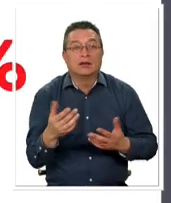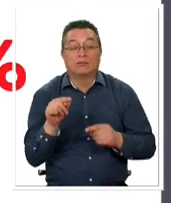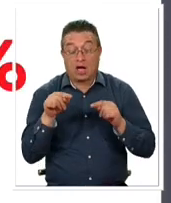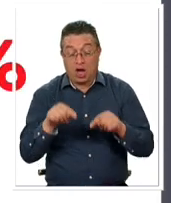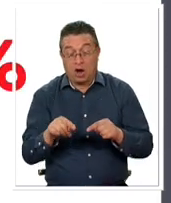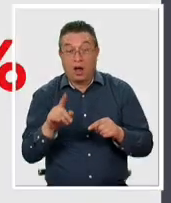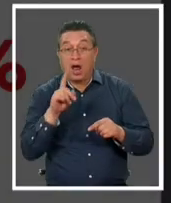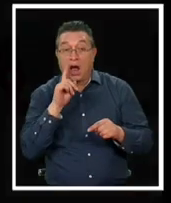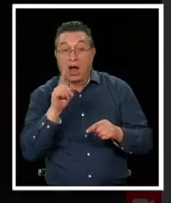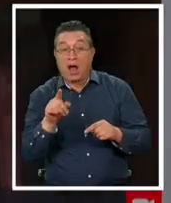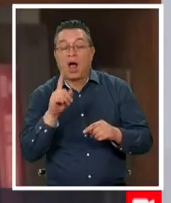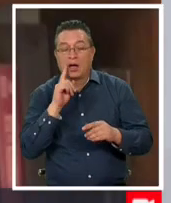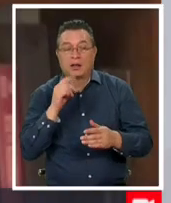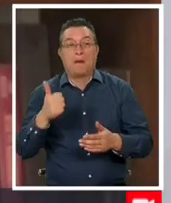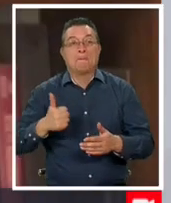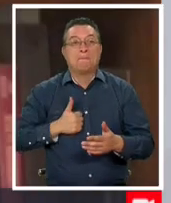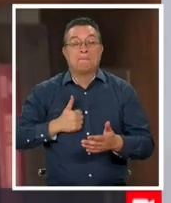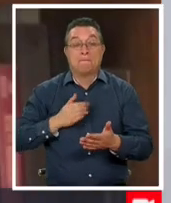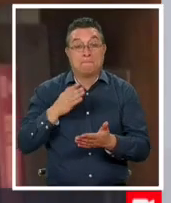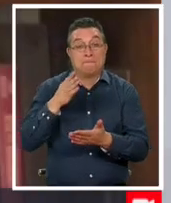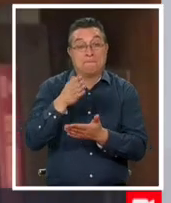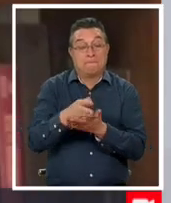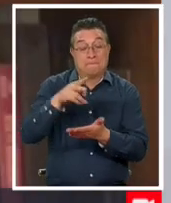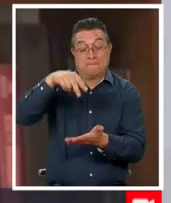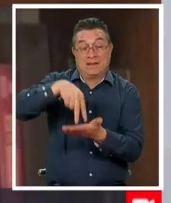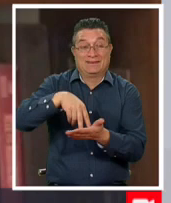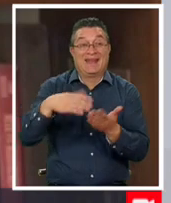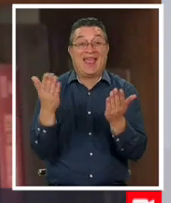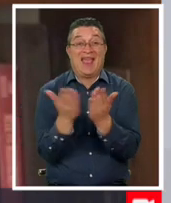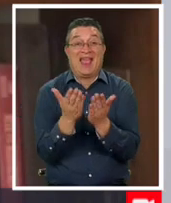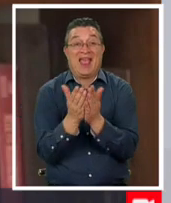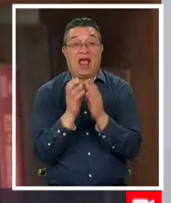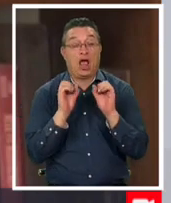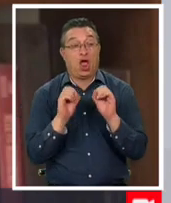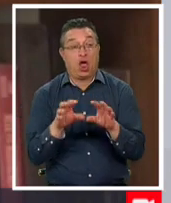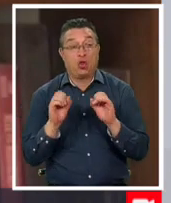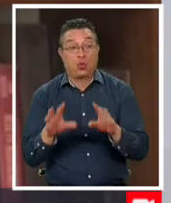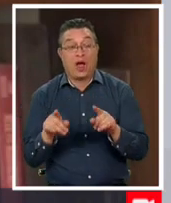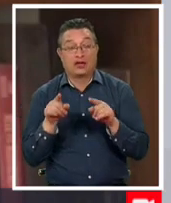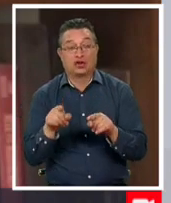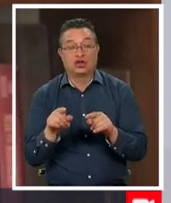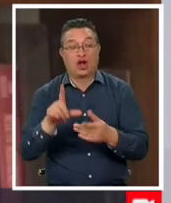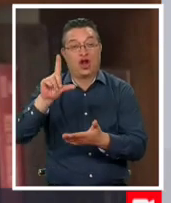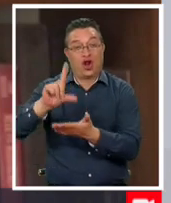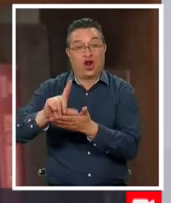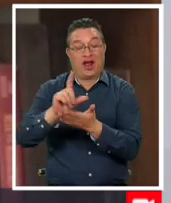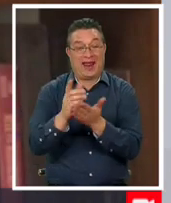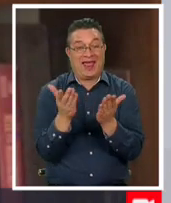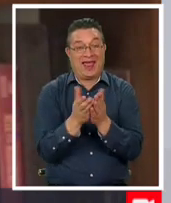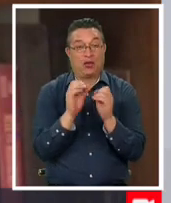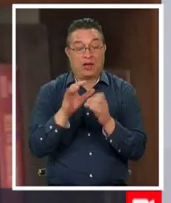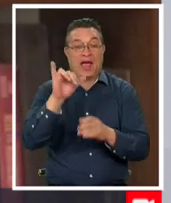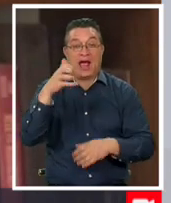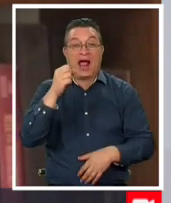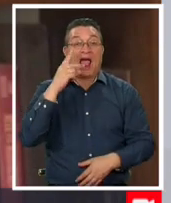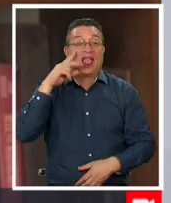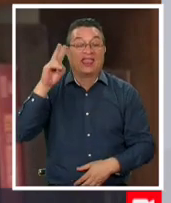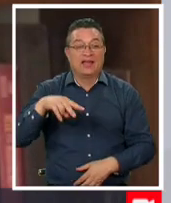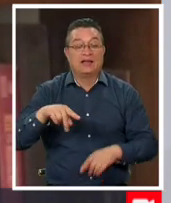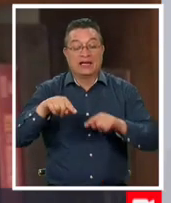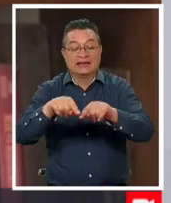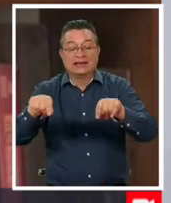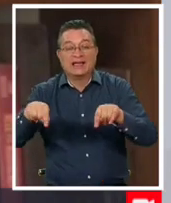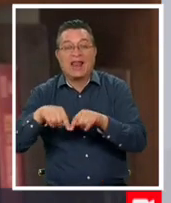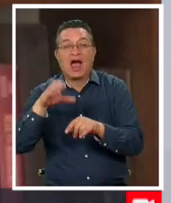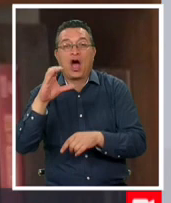probablemente en términos de presencialidad en educación, en establecimientos educacionales, en jardines, a las cunas,